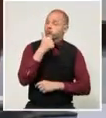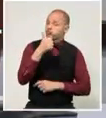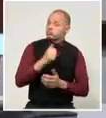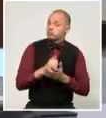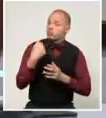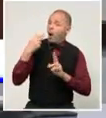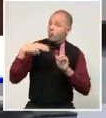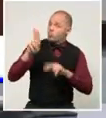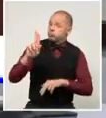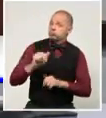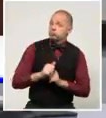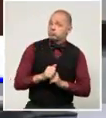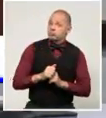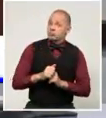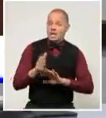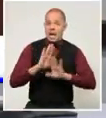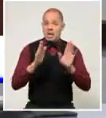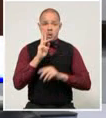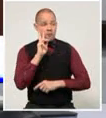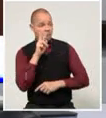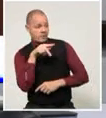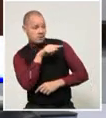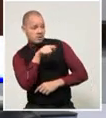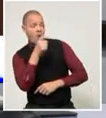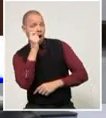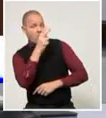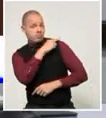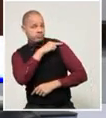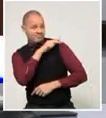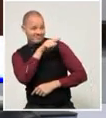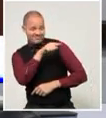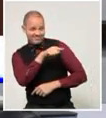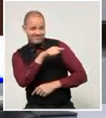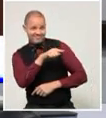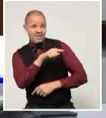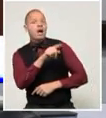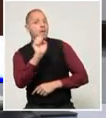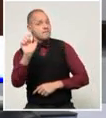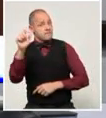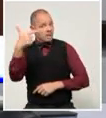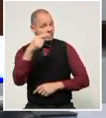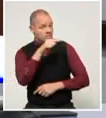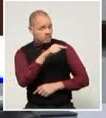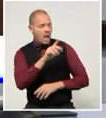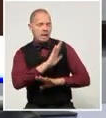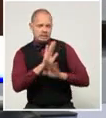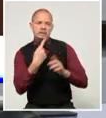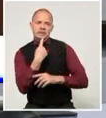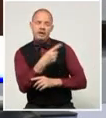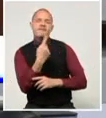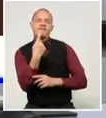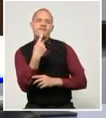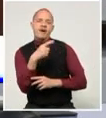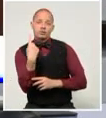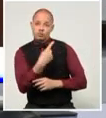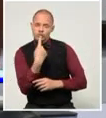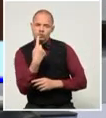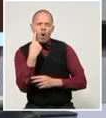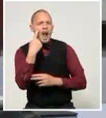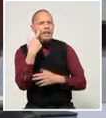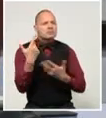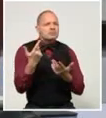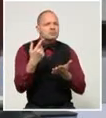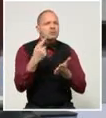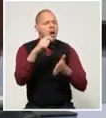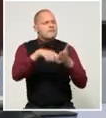del SIRMA, viceministro primero. Vamos allá, diseñen el programa nacional de ciencia para la